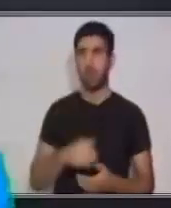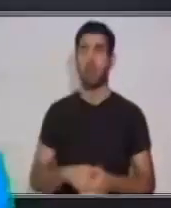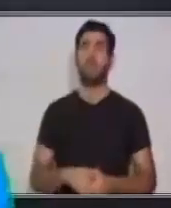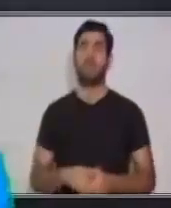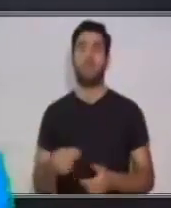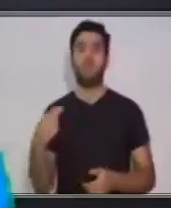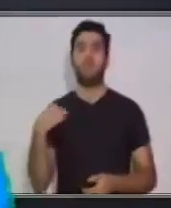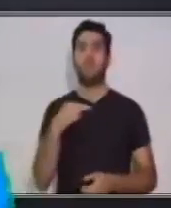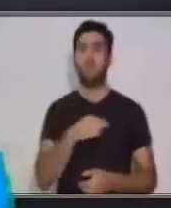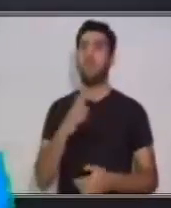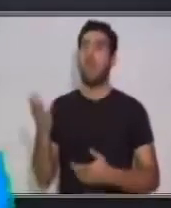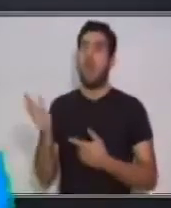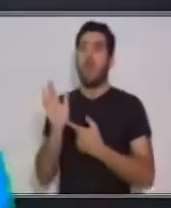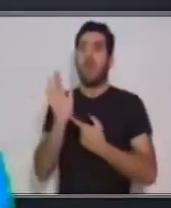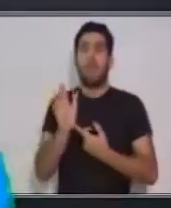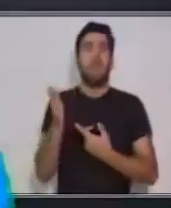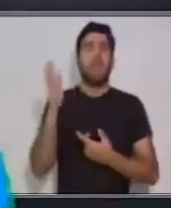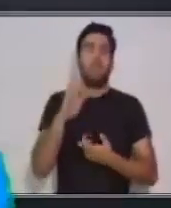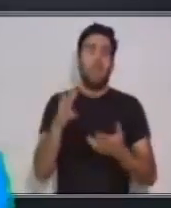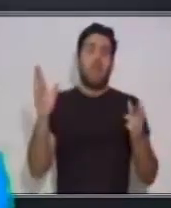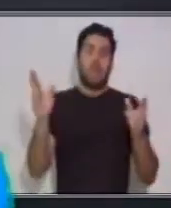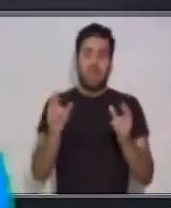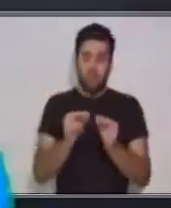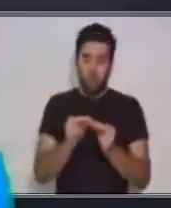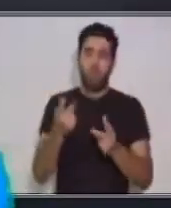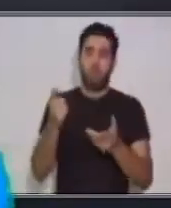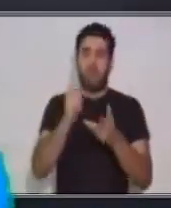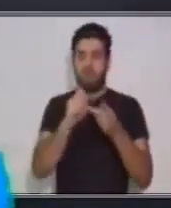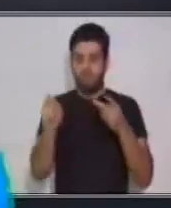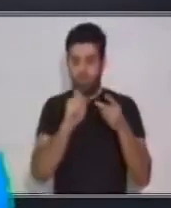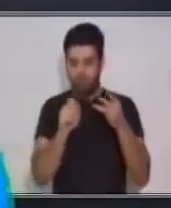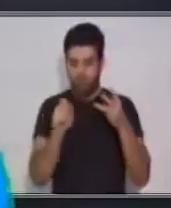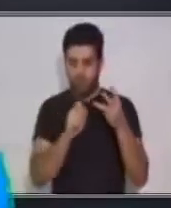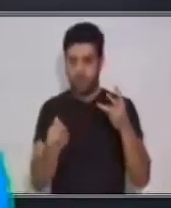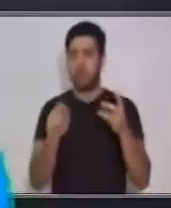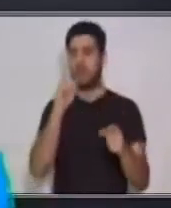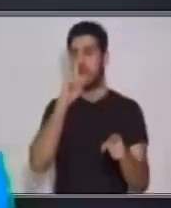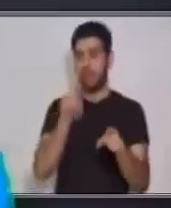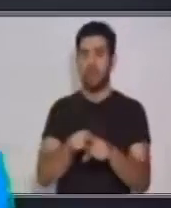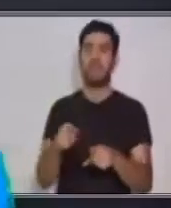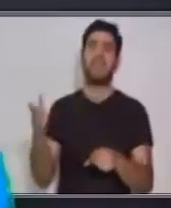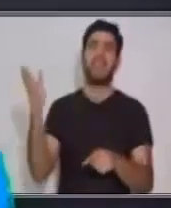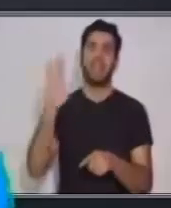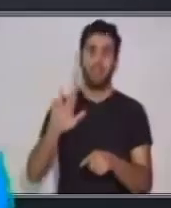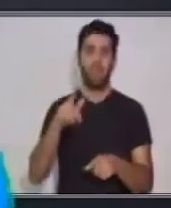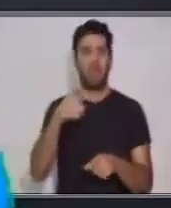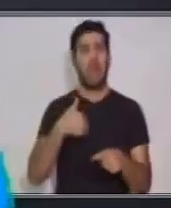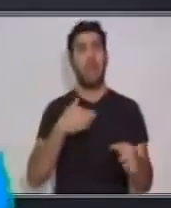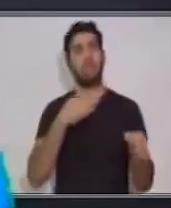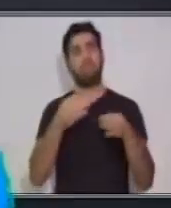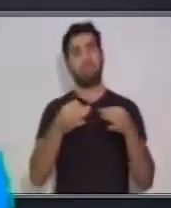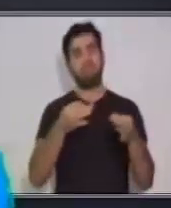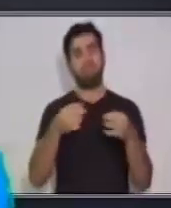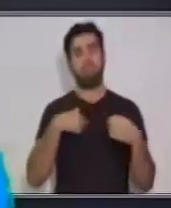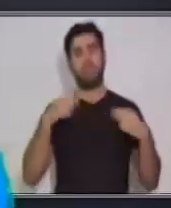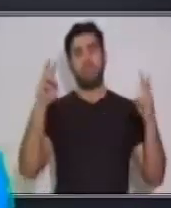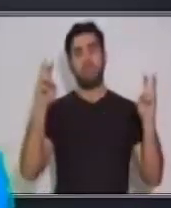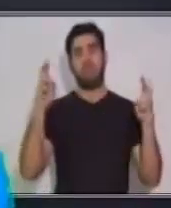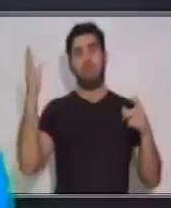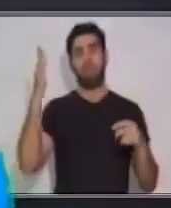presentar? Por medio de esquemas, de resumen, de subrayado. ¿Y para qué lo íbamos a hacer? Para justificar un tema.